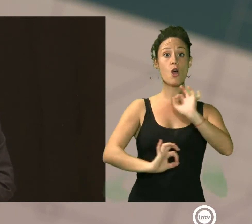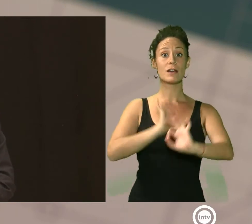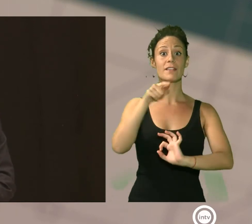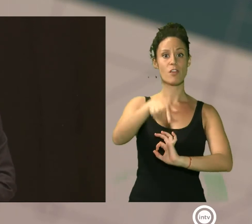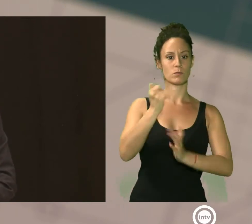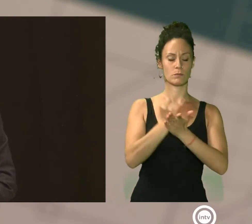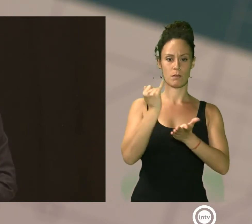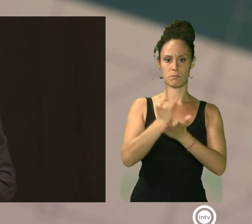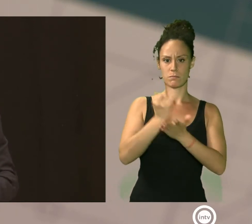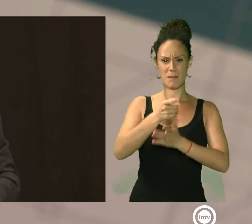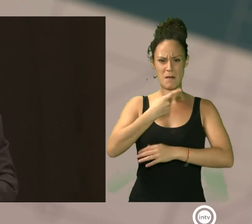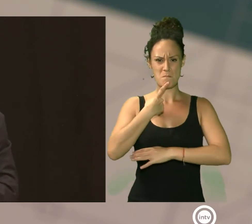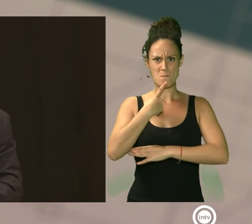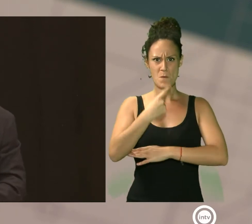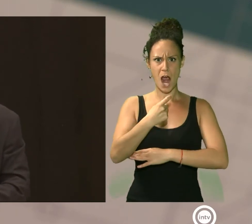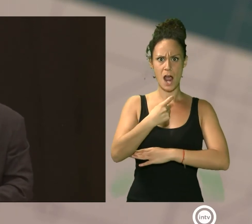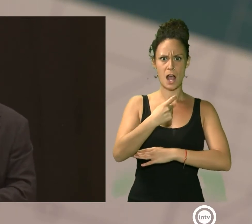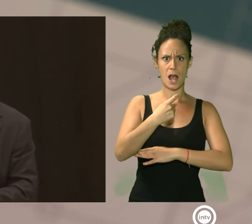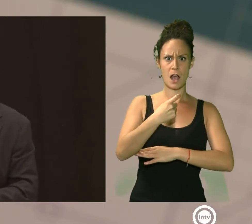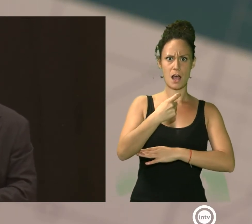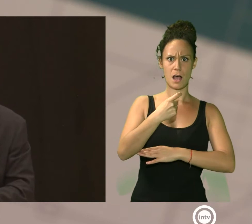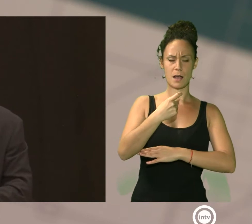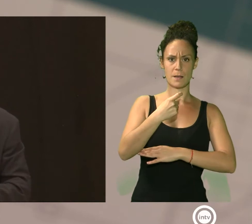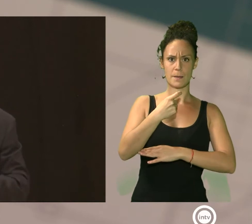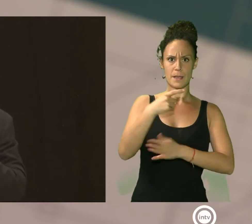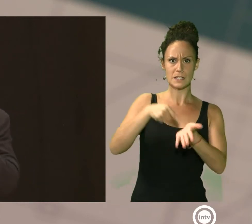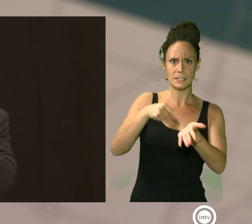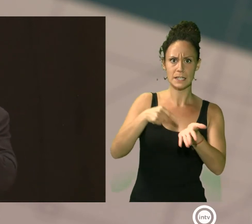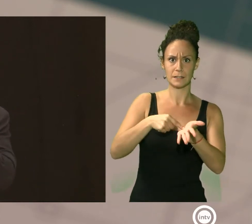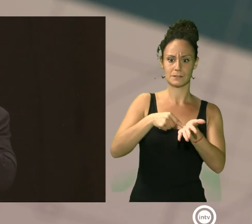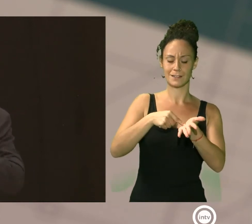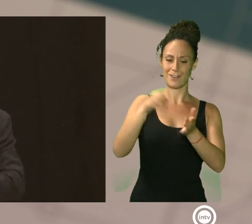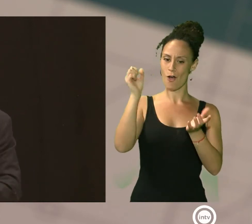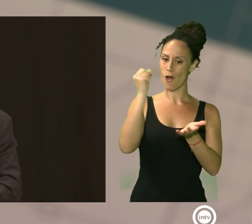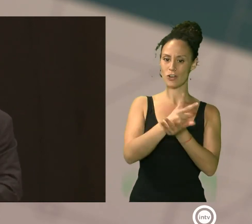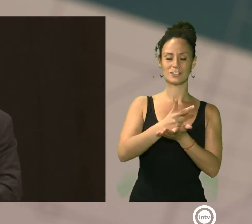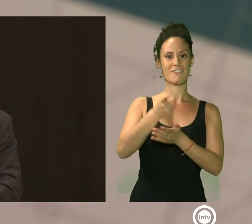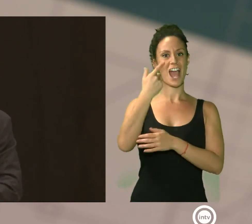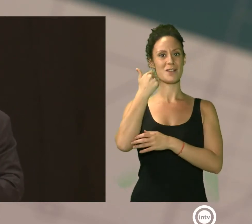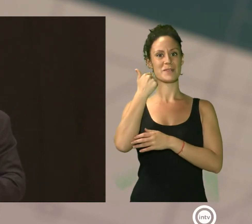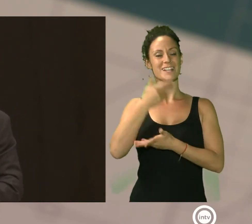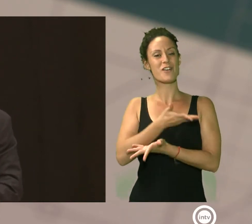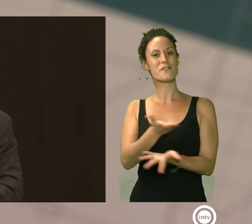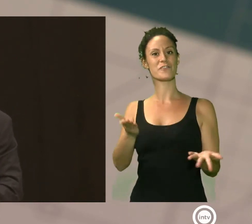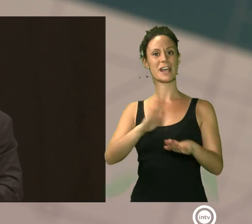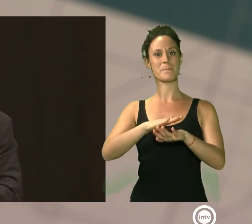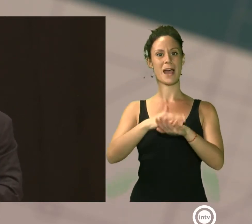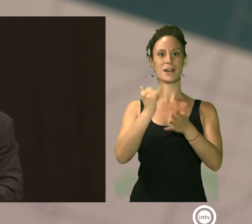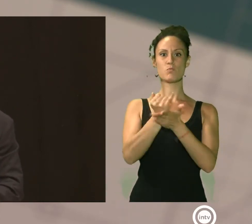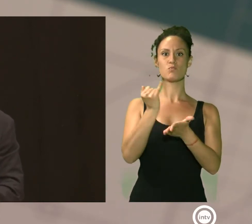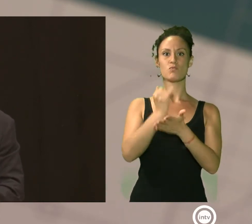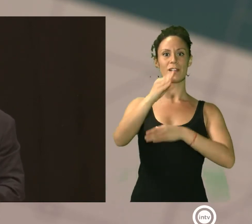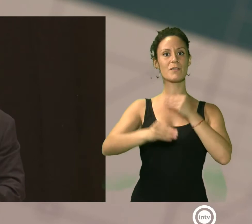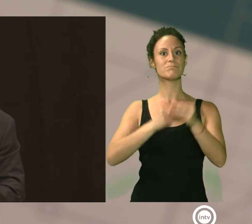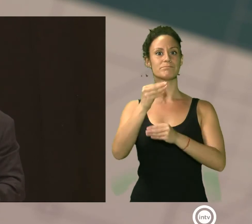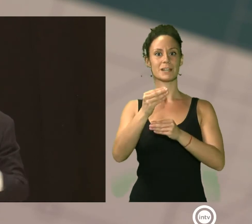a confiar en nuestra tierra para la organización de esta prueba es señal